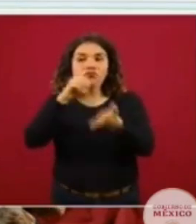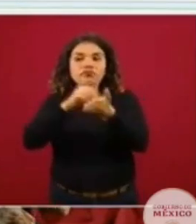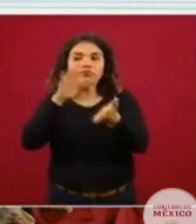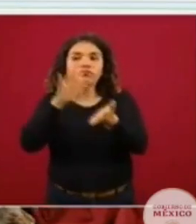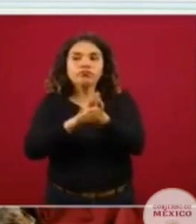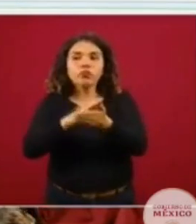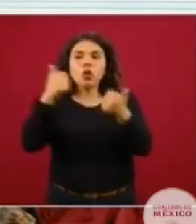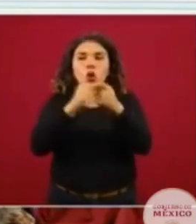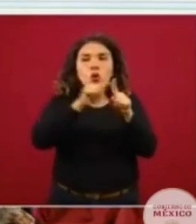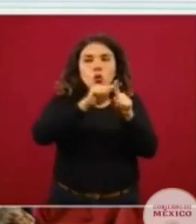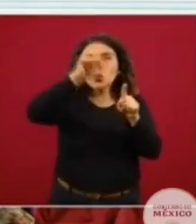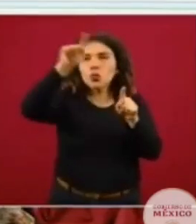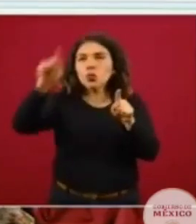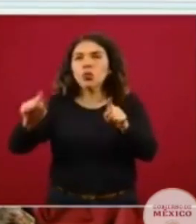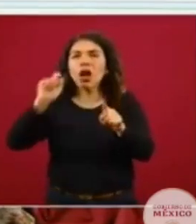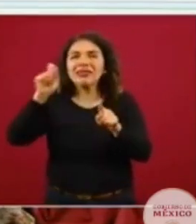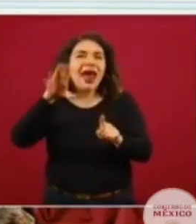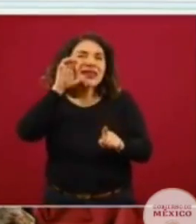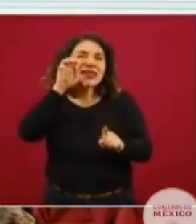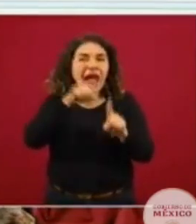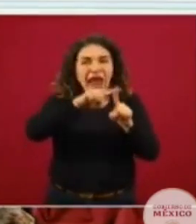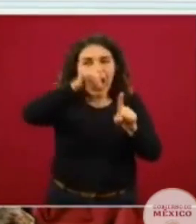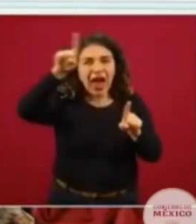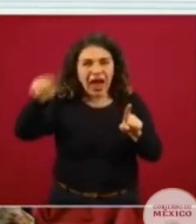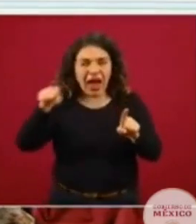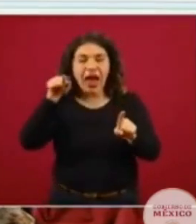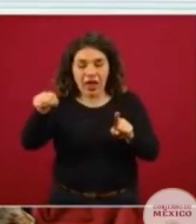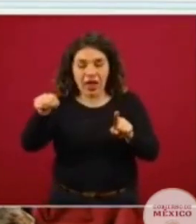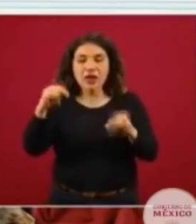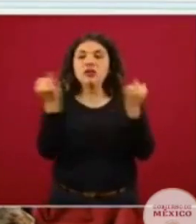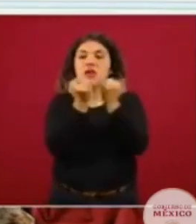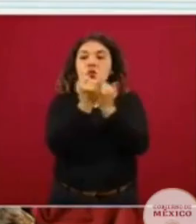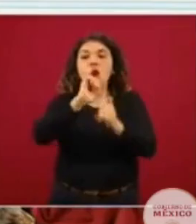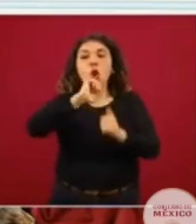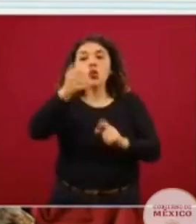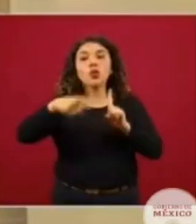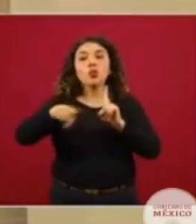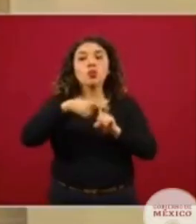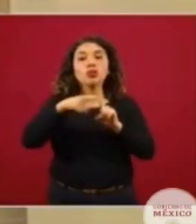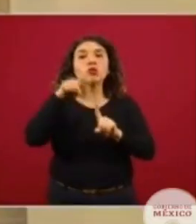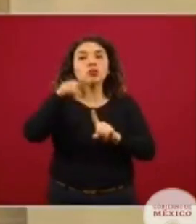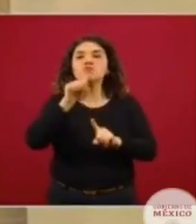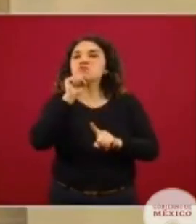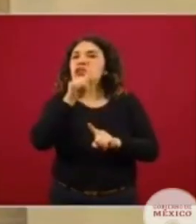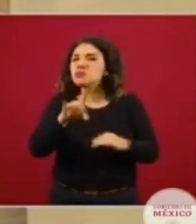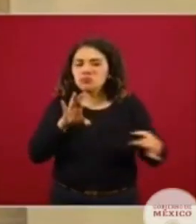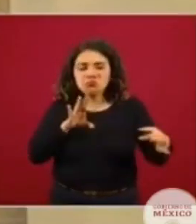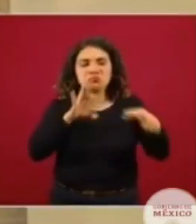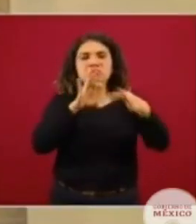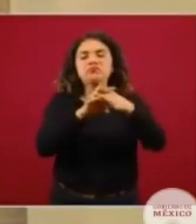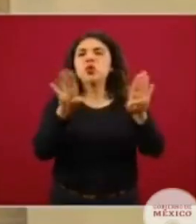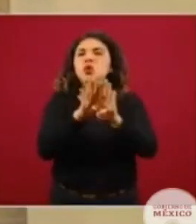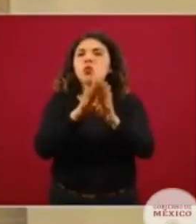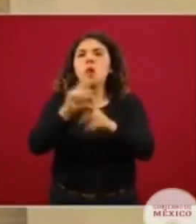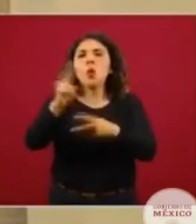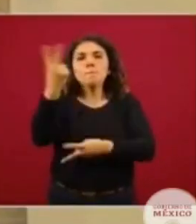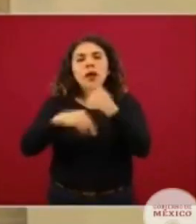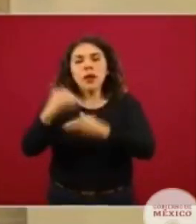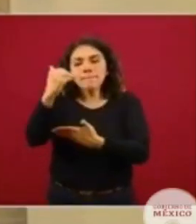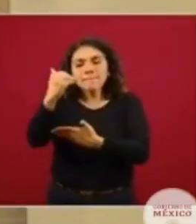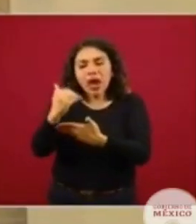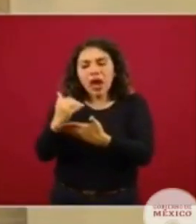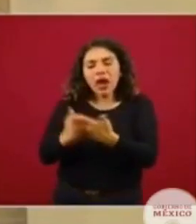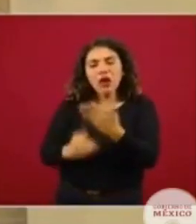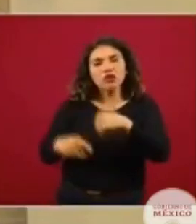en la línea de color naranja, también el porcentaje de positividad es congruente con la disminución